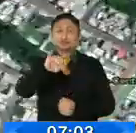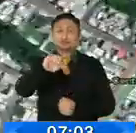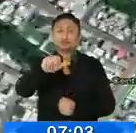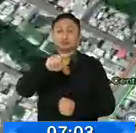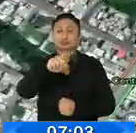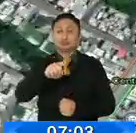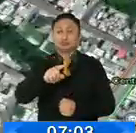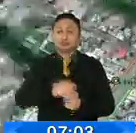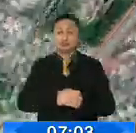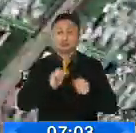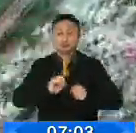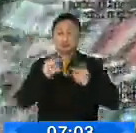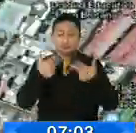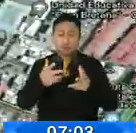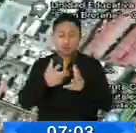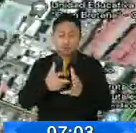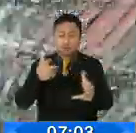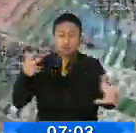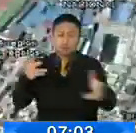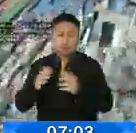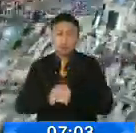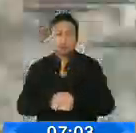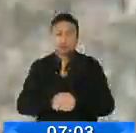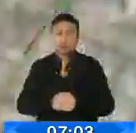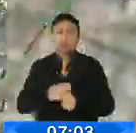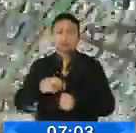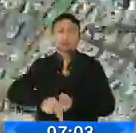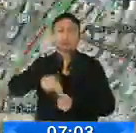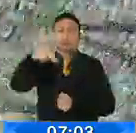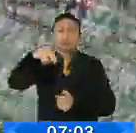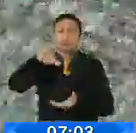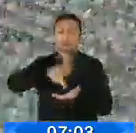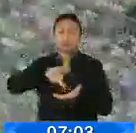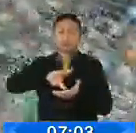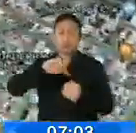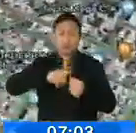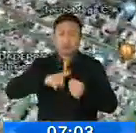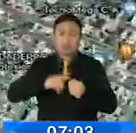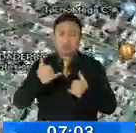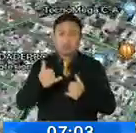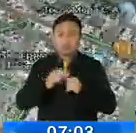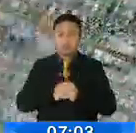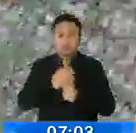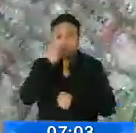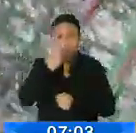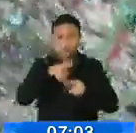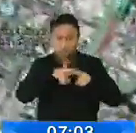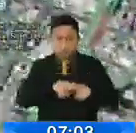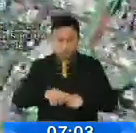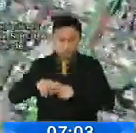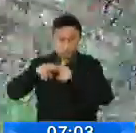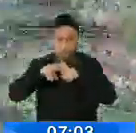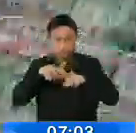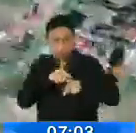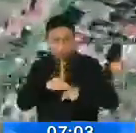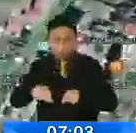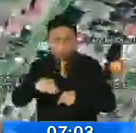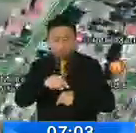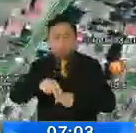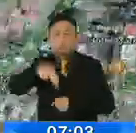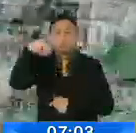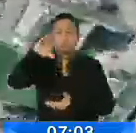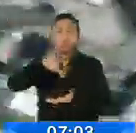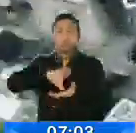tráfico, esto va hacia el norcentro de la ciudad de Quito, ahí vamos verificando vías en las cuales el norcentro también ha